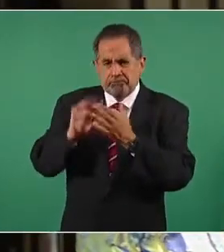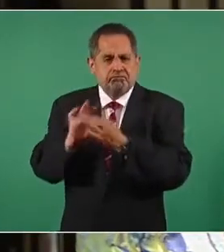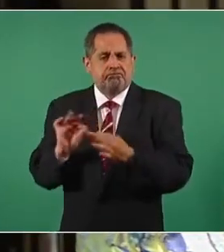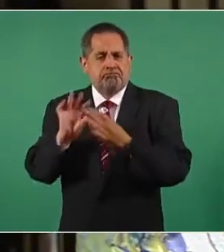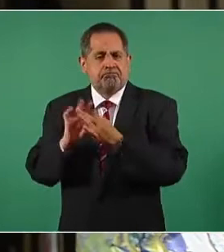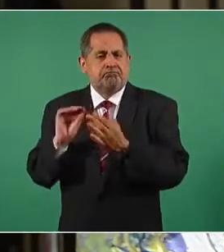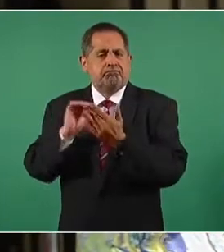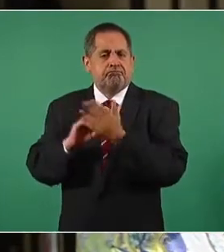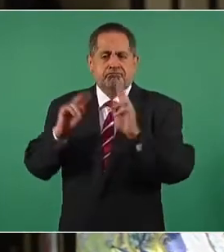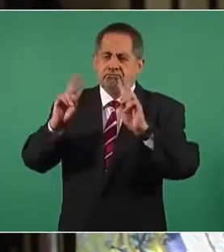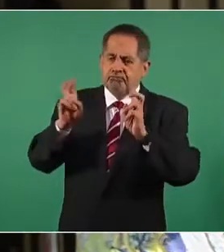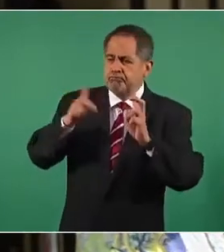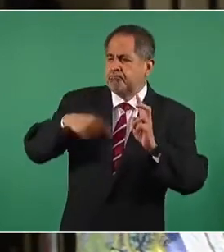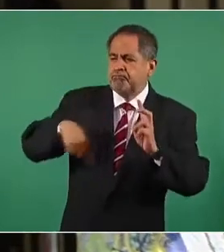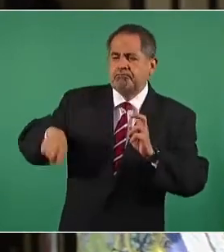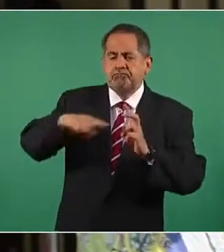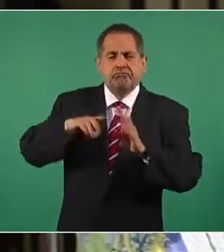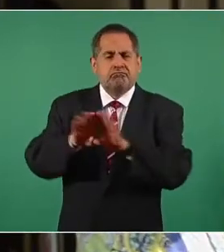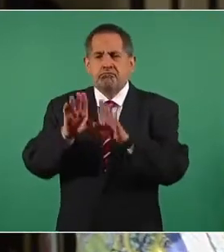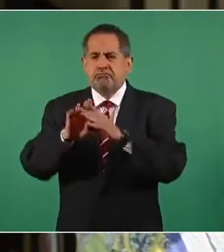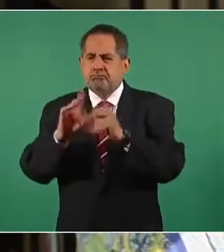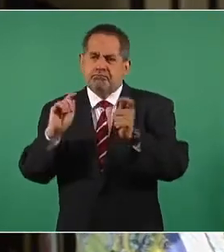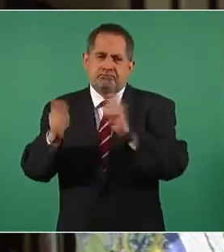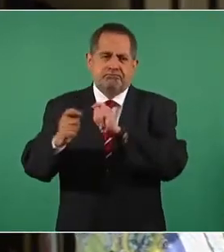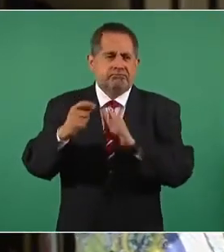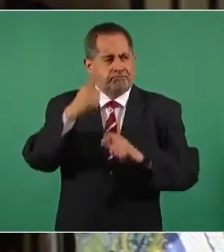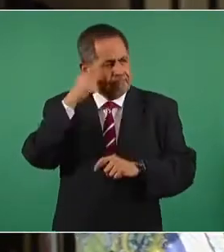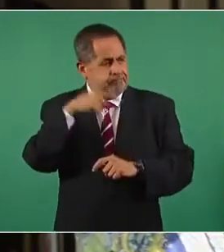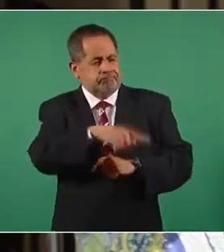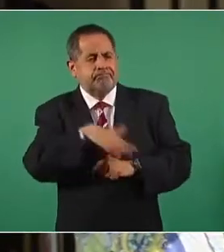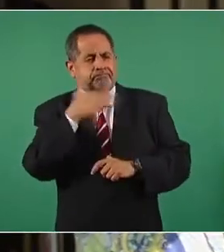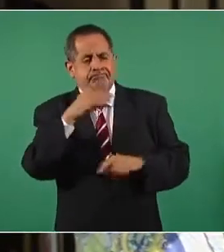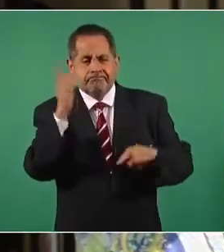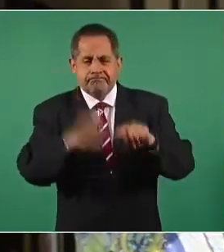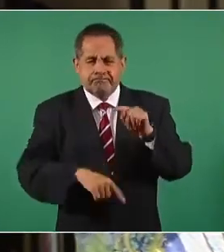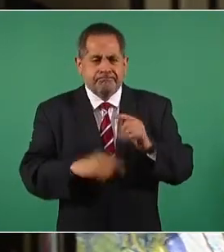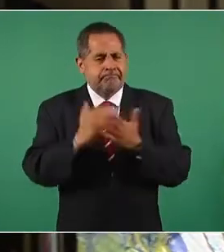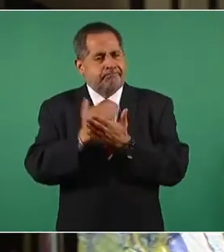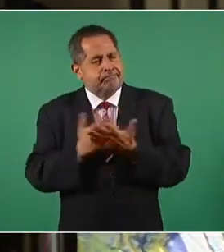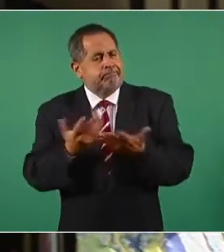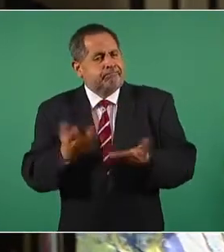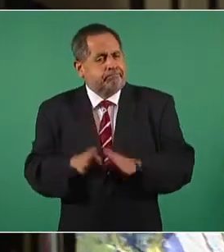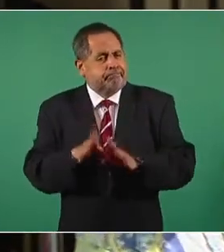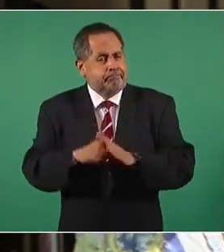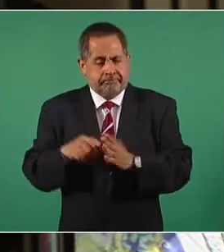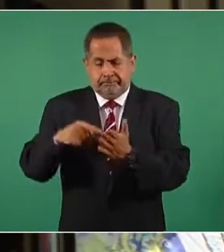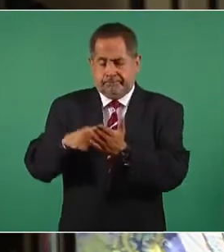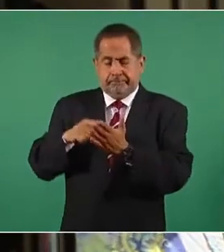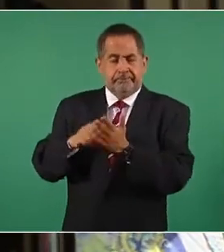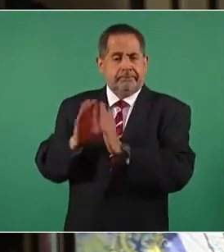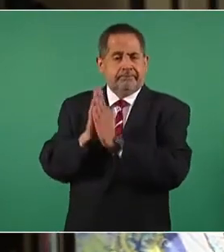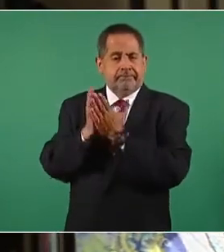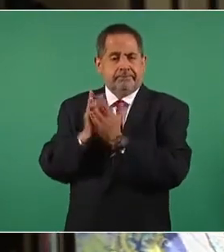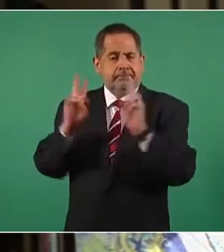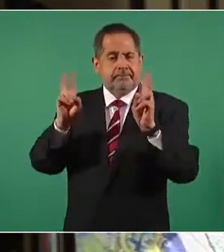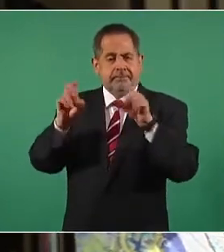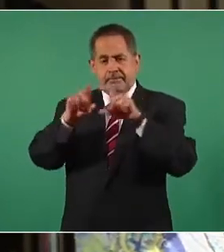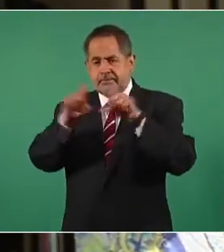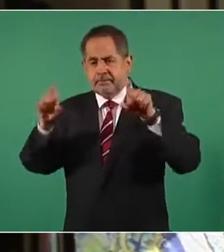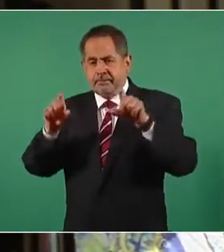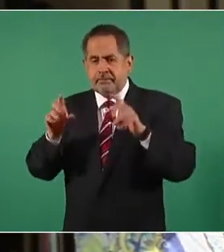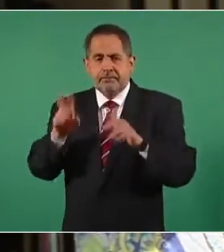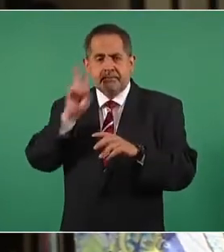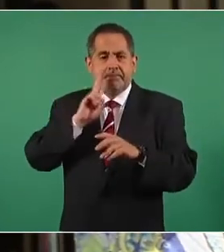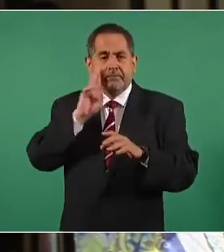este matiz de la lucha contra la corrupción y si nos podría usted adelantar el título que va a llevar su libro, porque